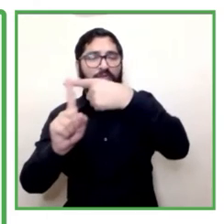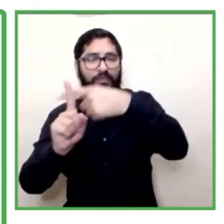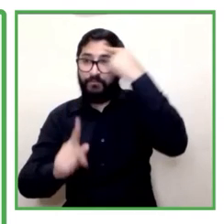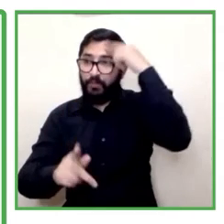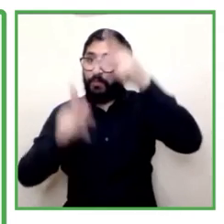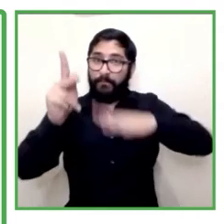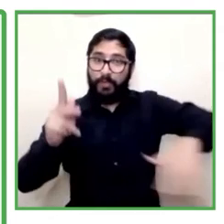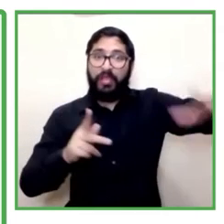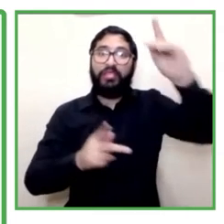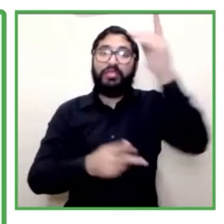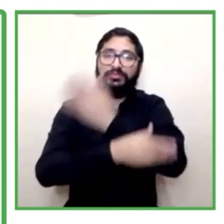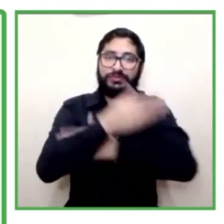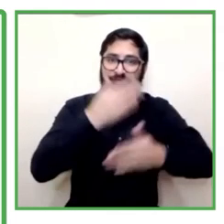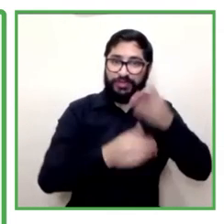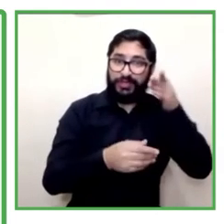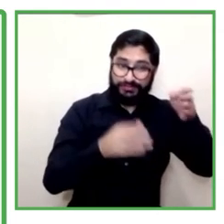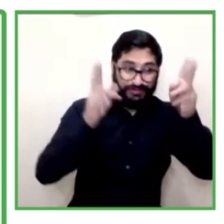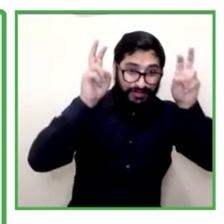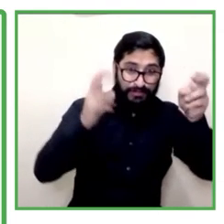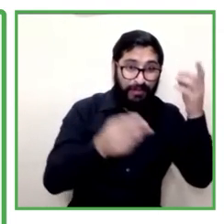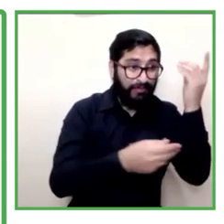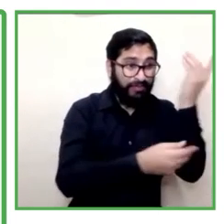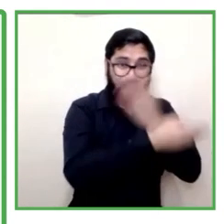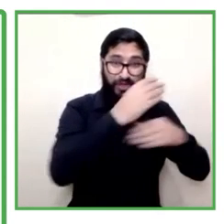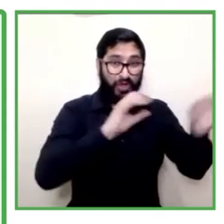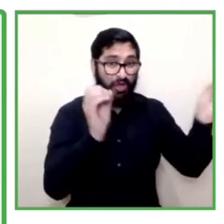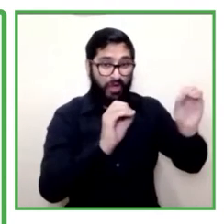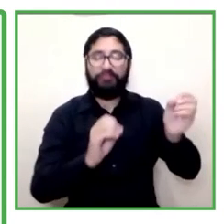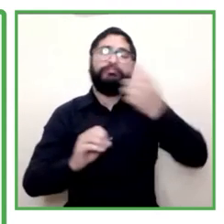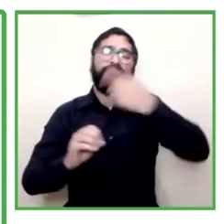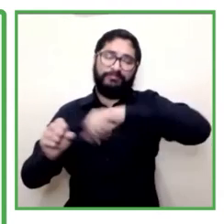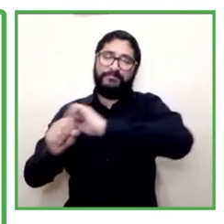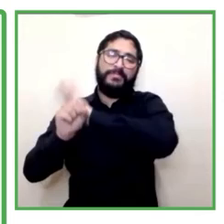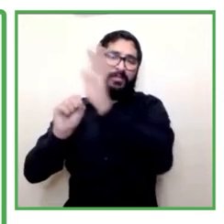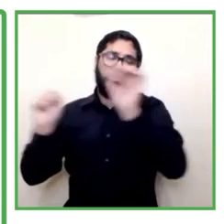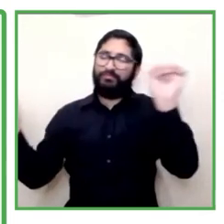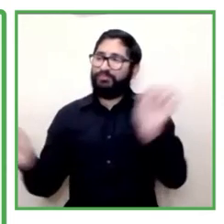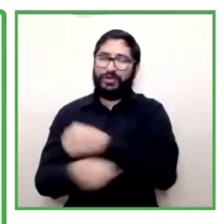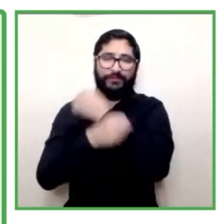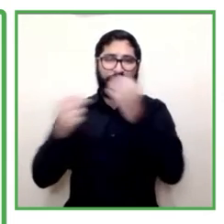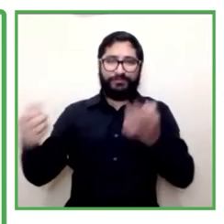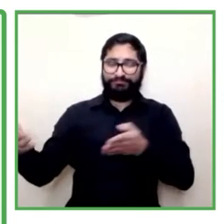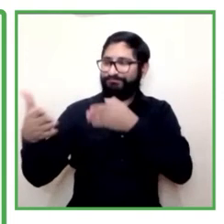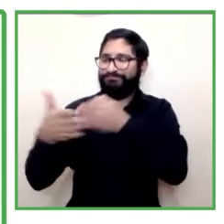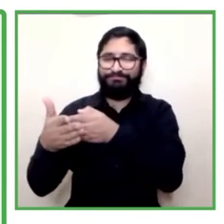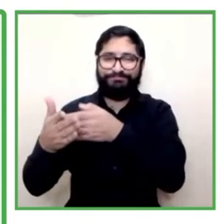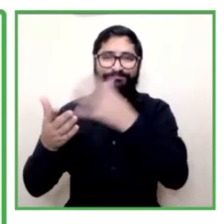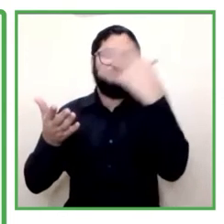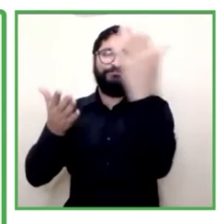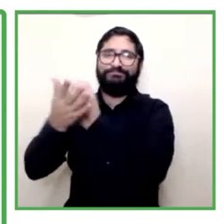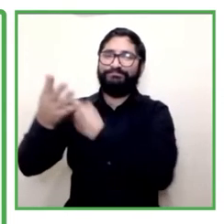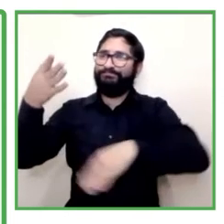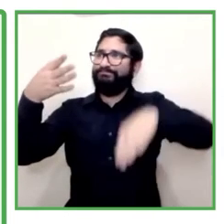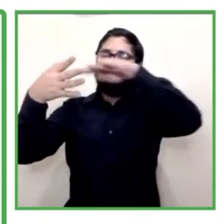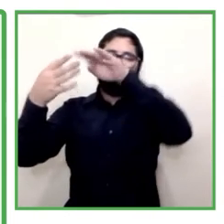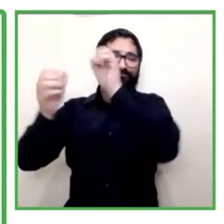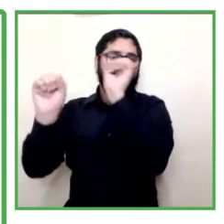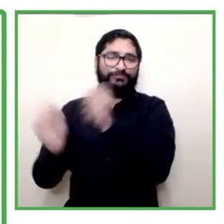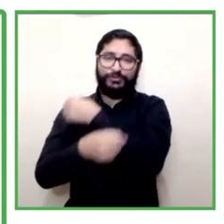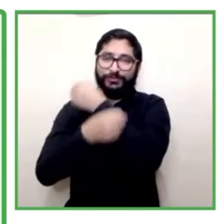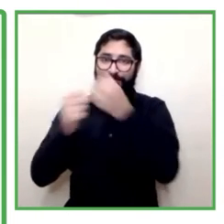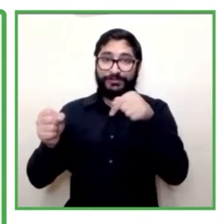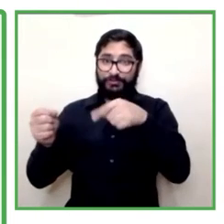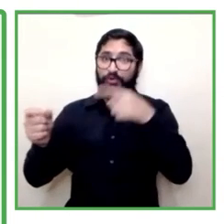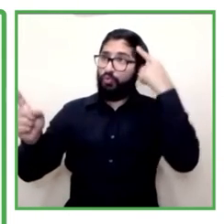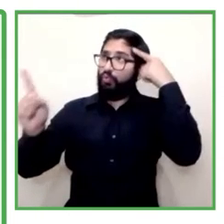esta oportunidad de conexión y es un desafío que tenemos que fortalecer porque ha promovido esa